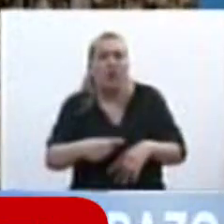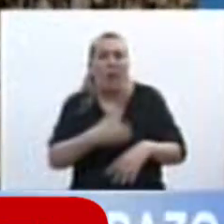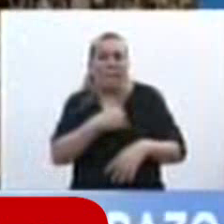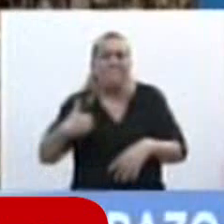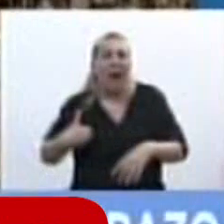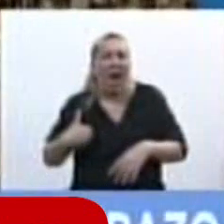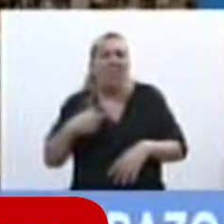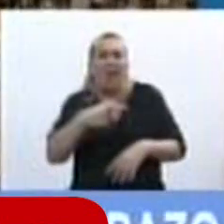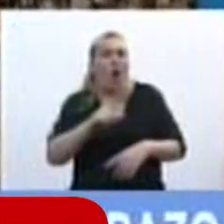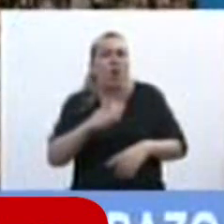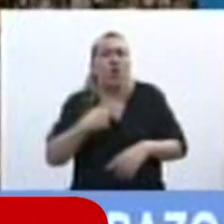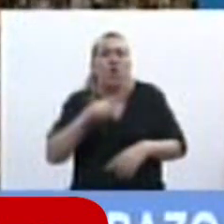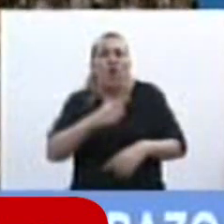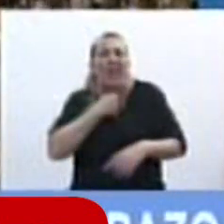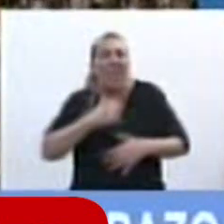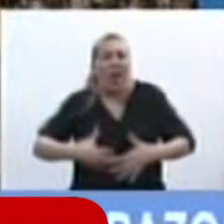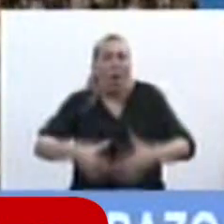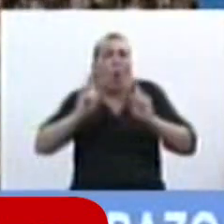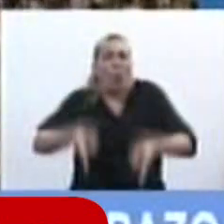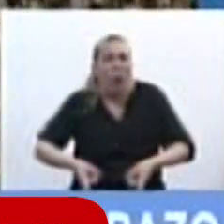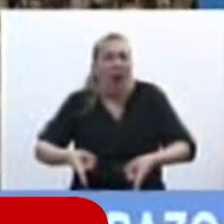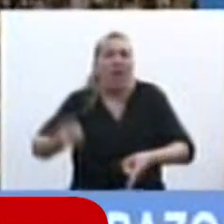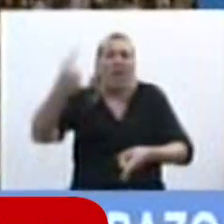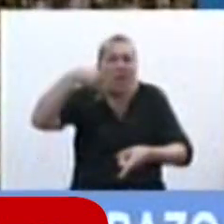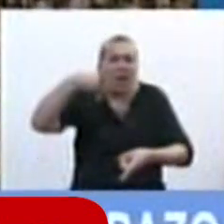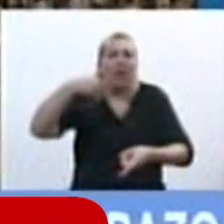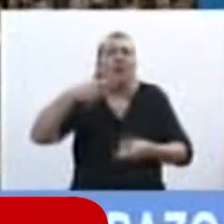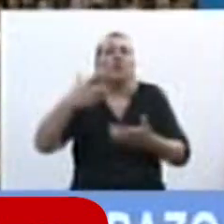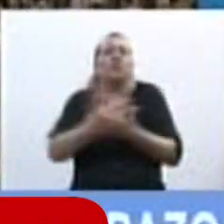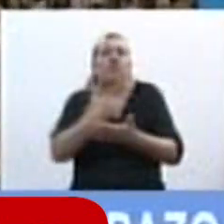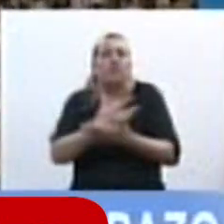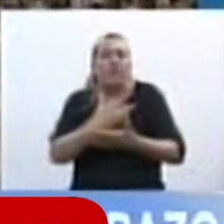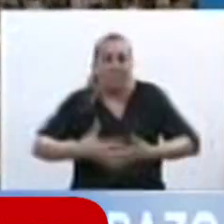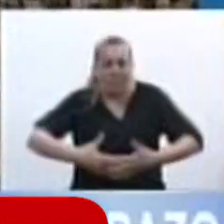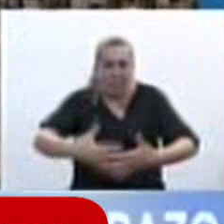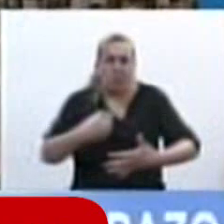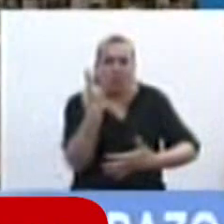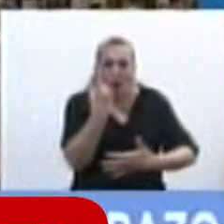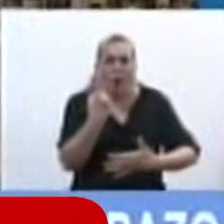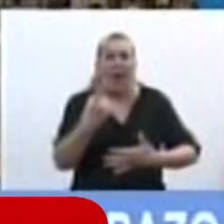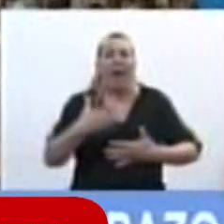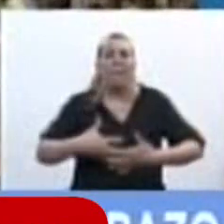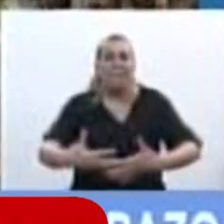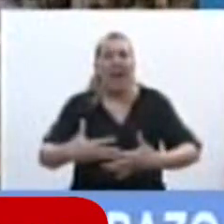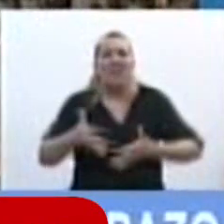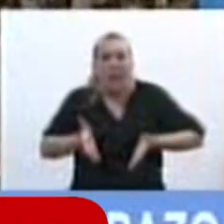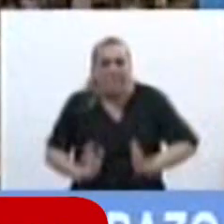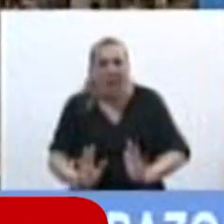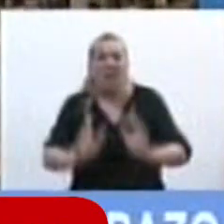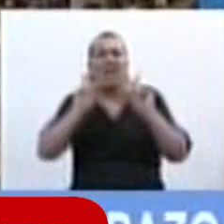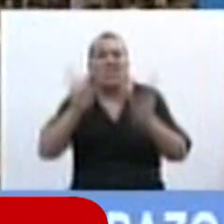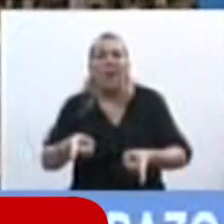propia voluntad y por lo tanto de sufrir no solo el embarazo y el parto sino una verdadera